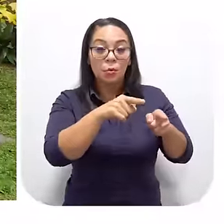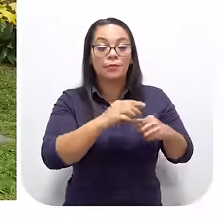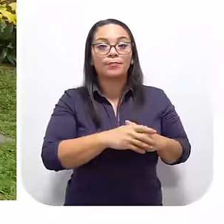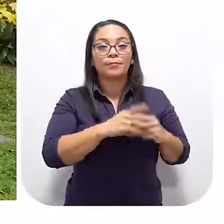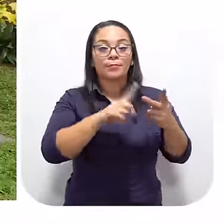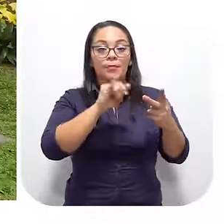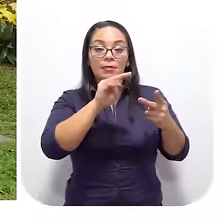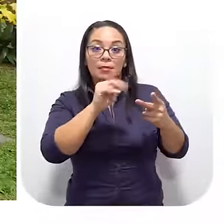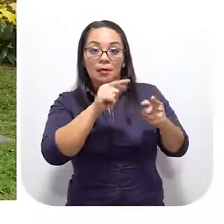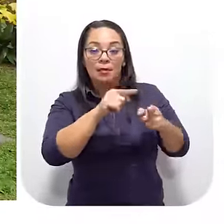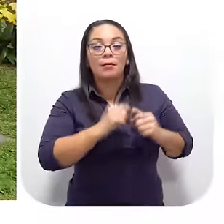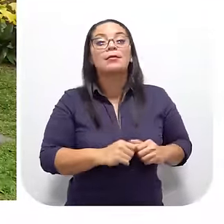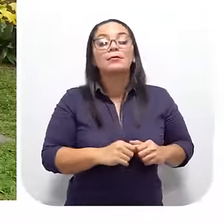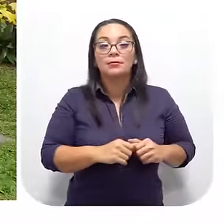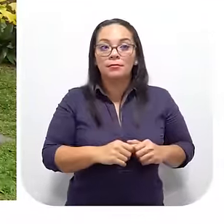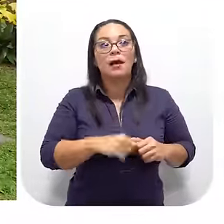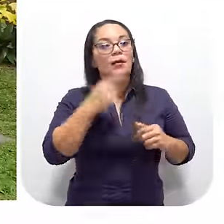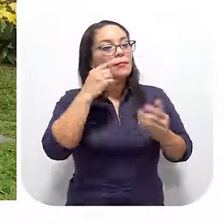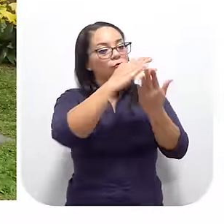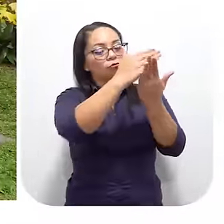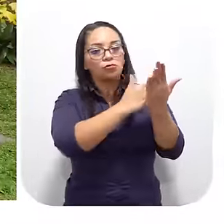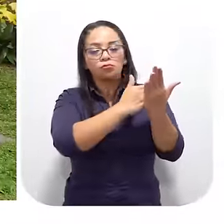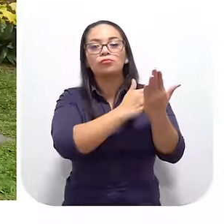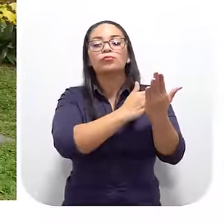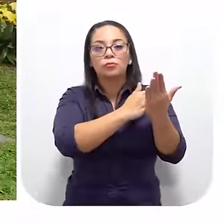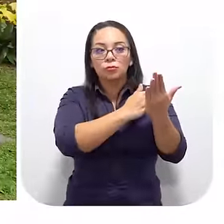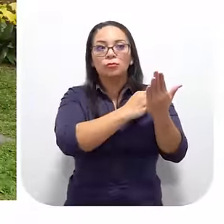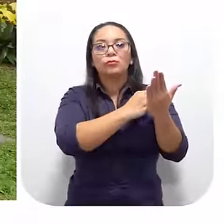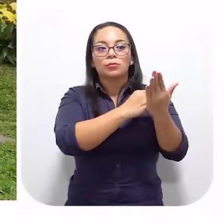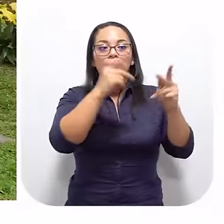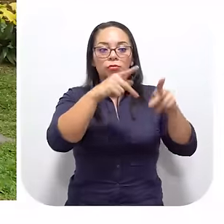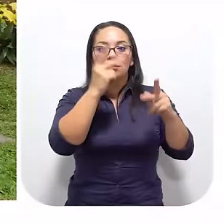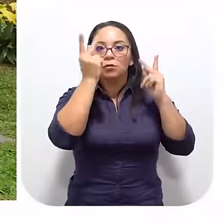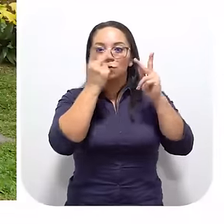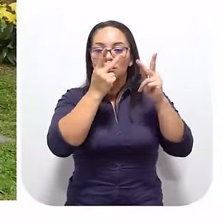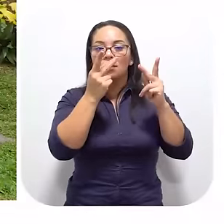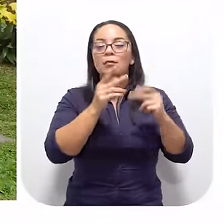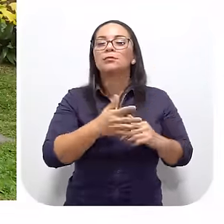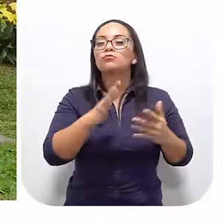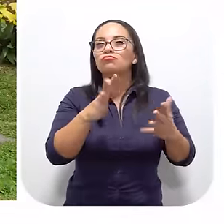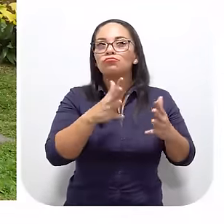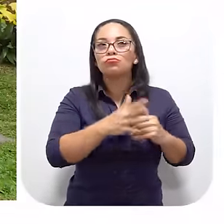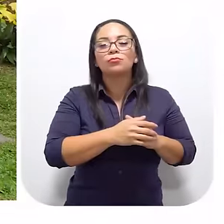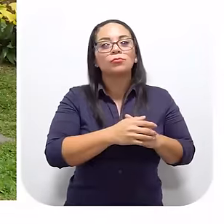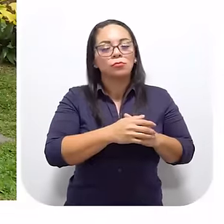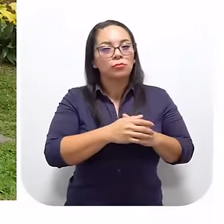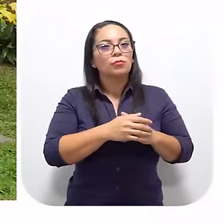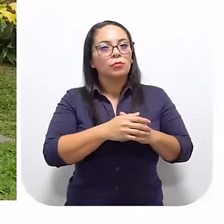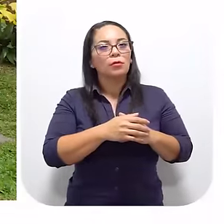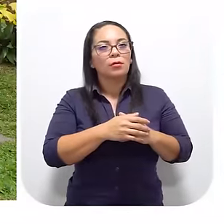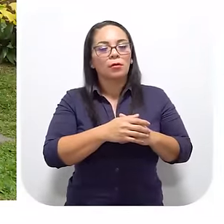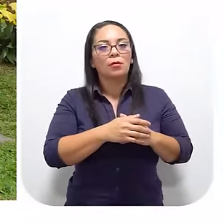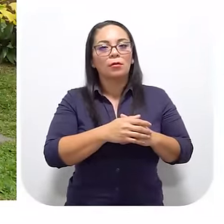Y en Lina Basándonos en la bitácora Cada persona Que nos visita Alrededor de De